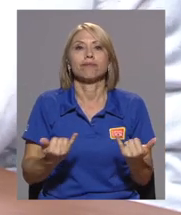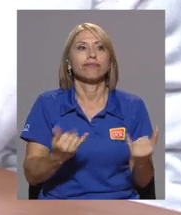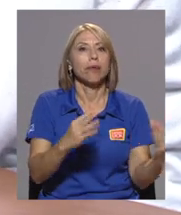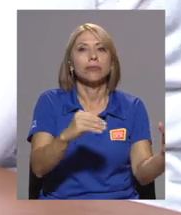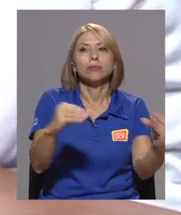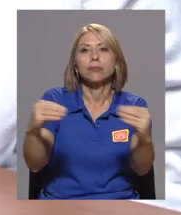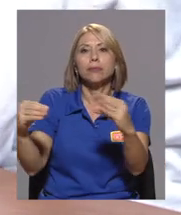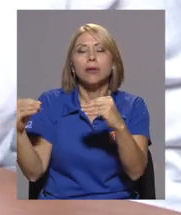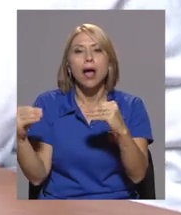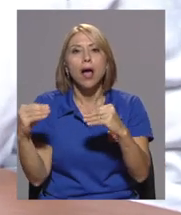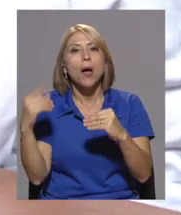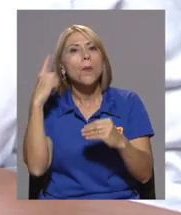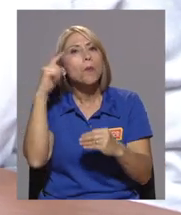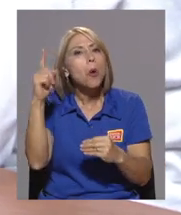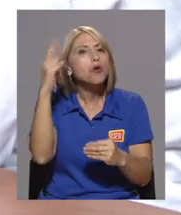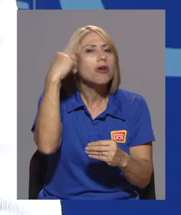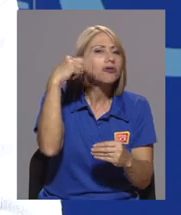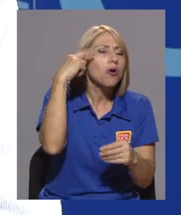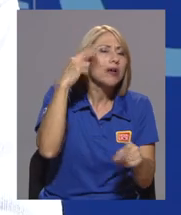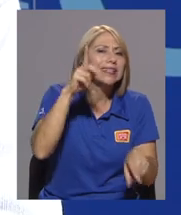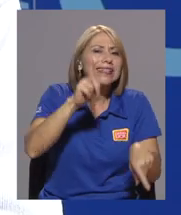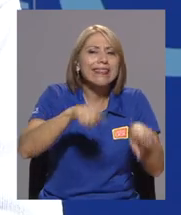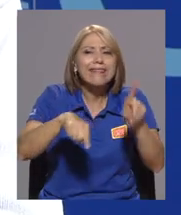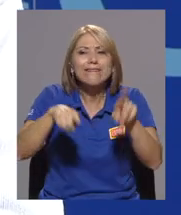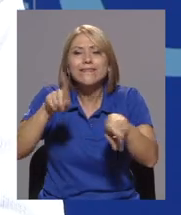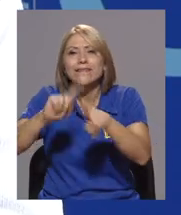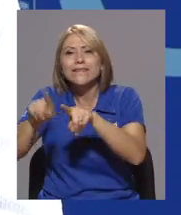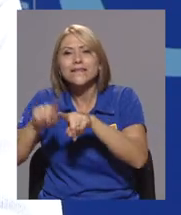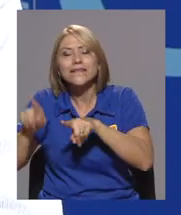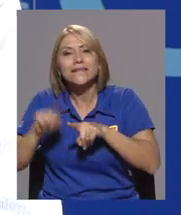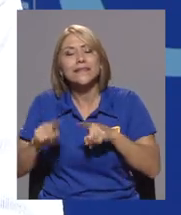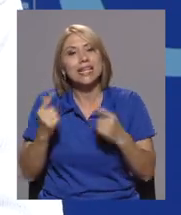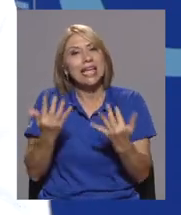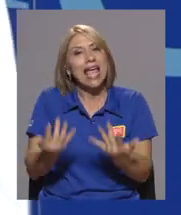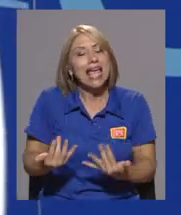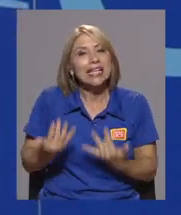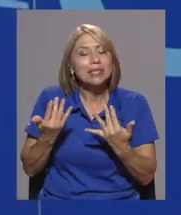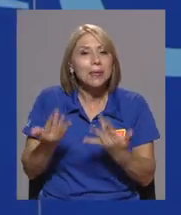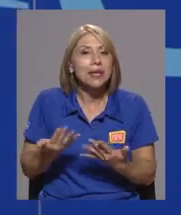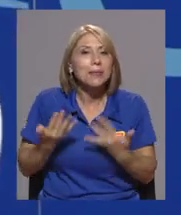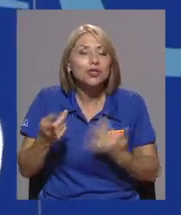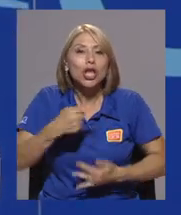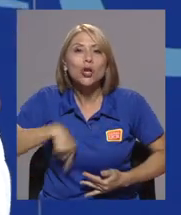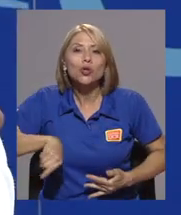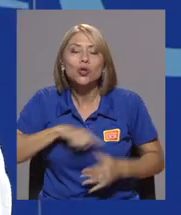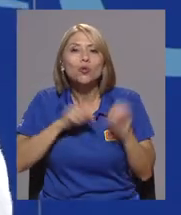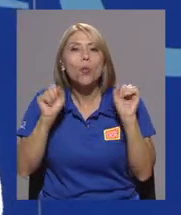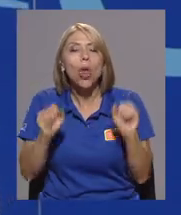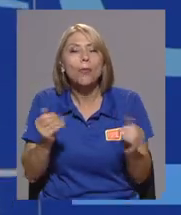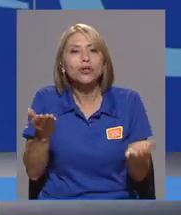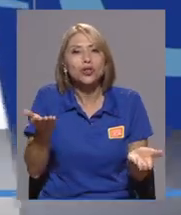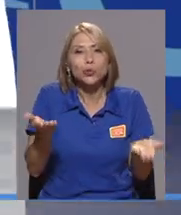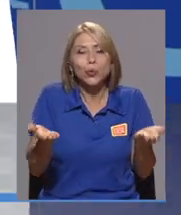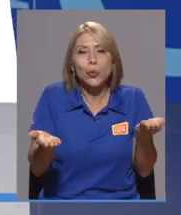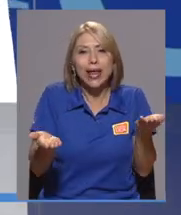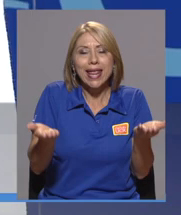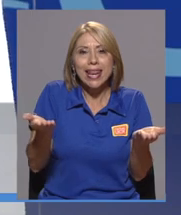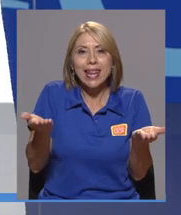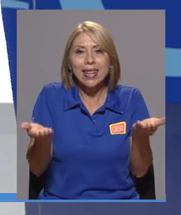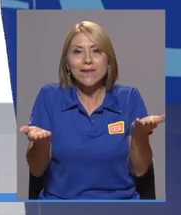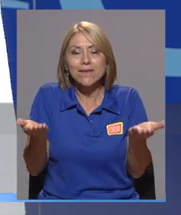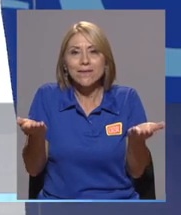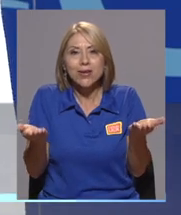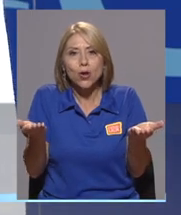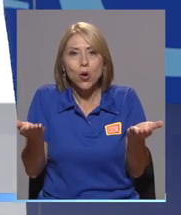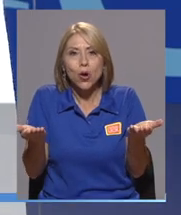sobre estos temas que están ahora en la boca de todos, por unas razones unos, por otras razones otros. Esperemos